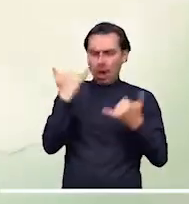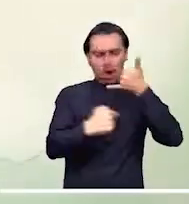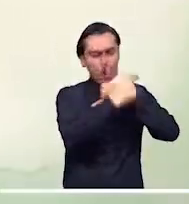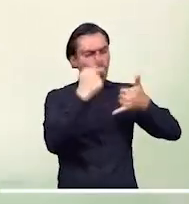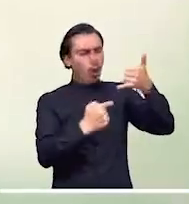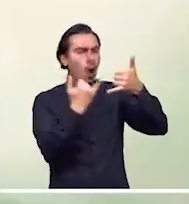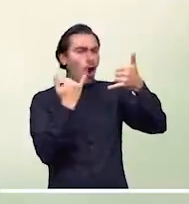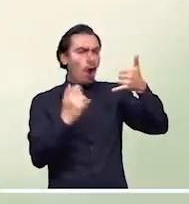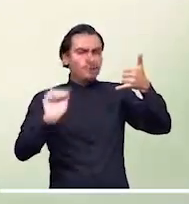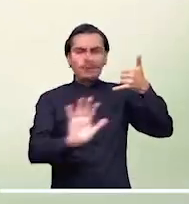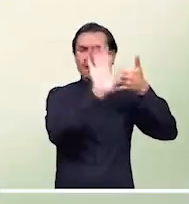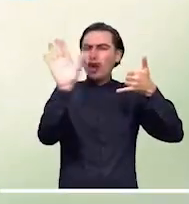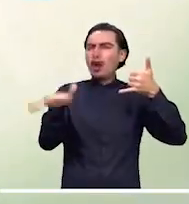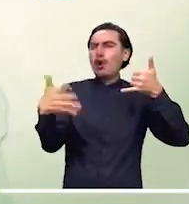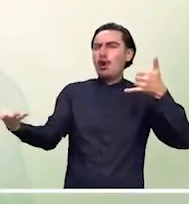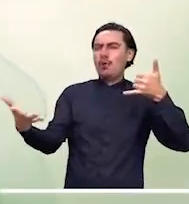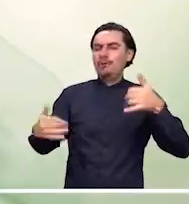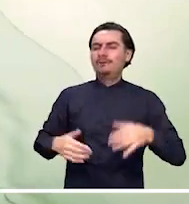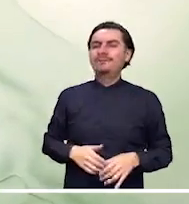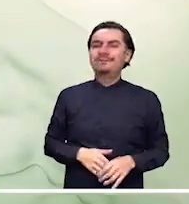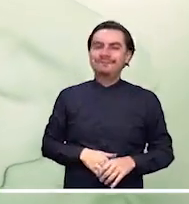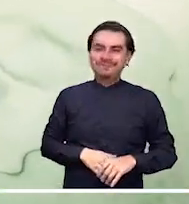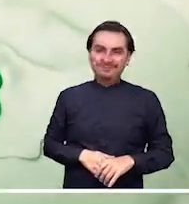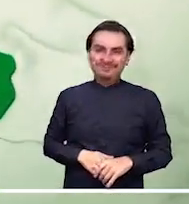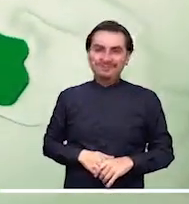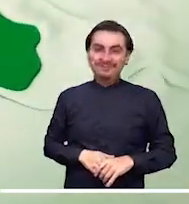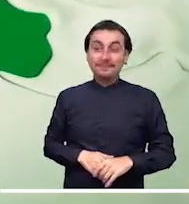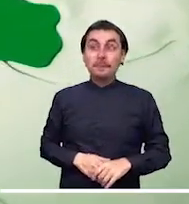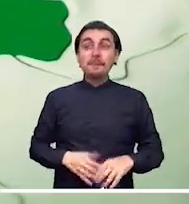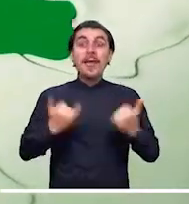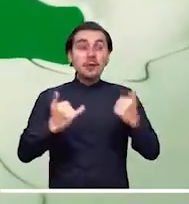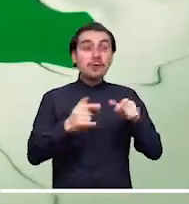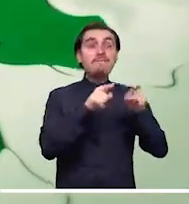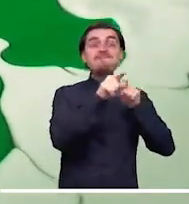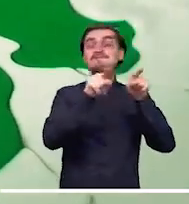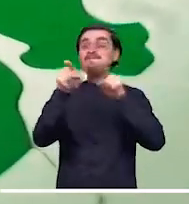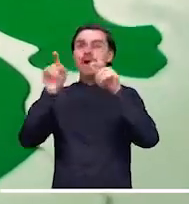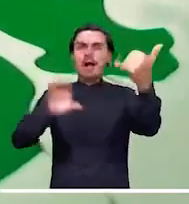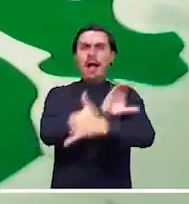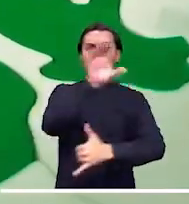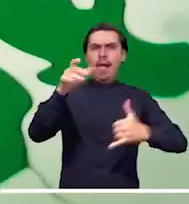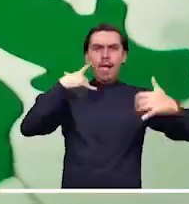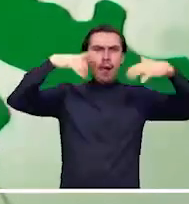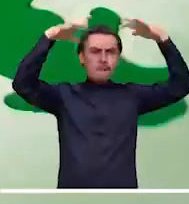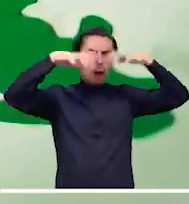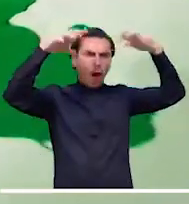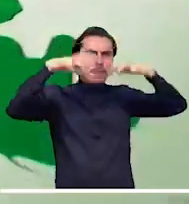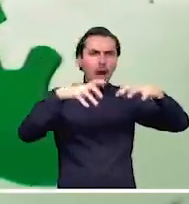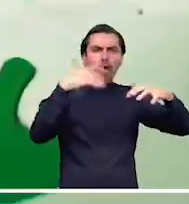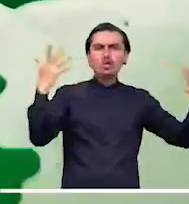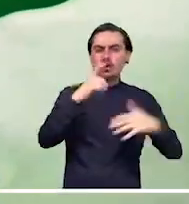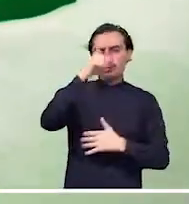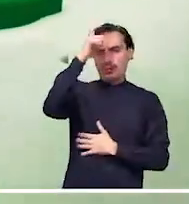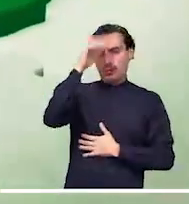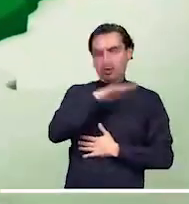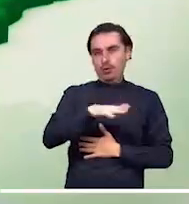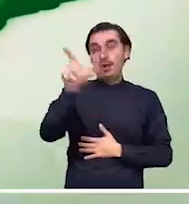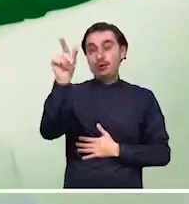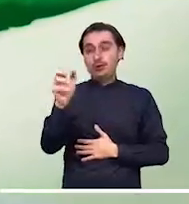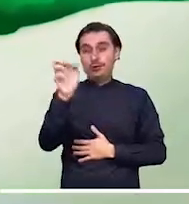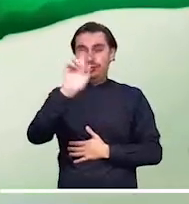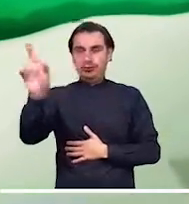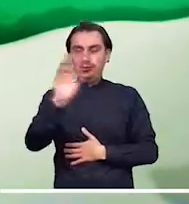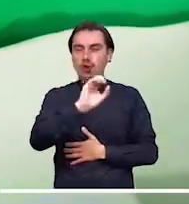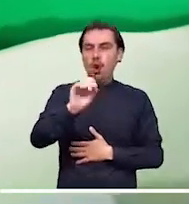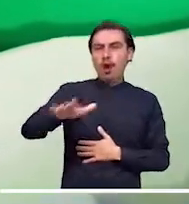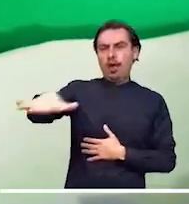nubosidad que cubre la región Caribe podría desencadenar lluvias dispersas sobre el territorio, especialmente en Magdalena,